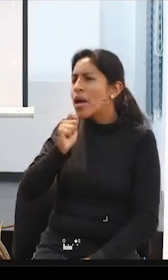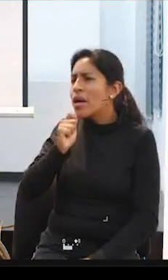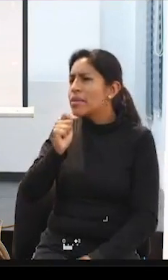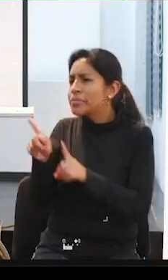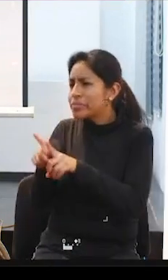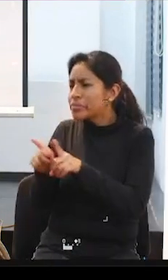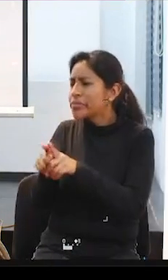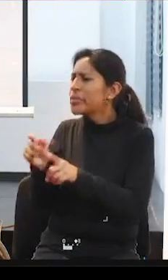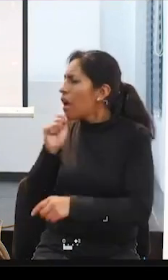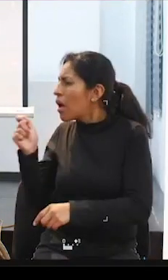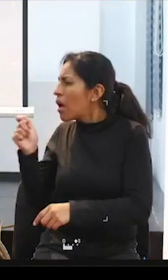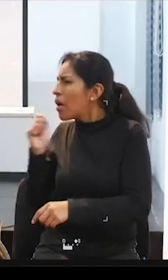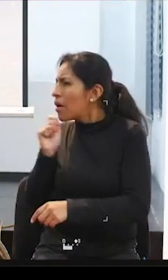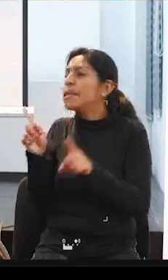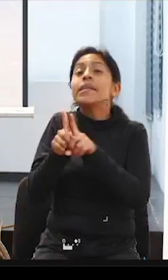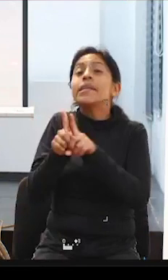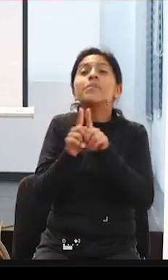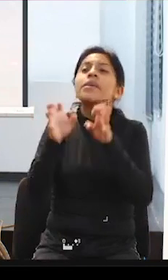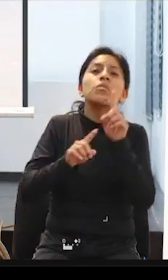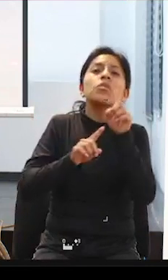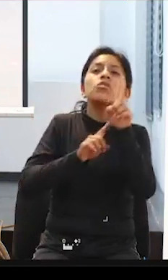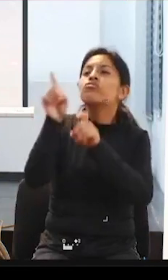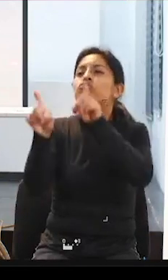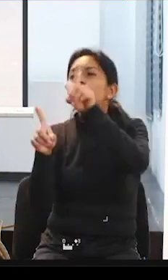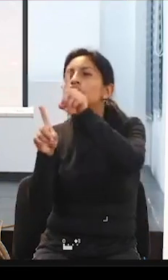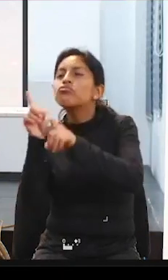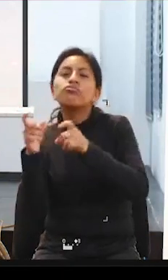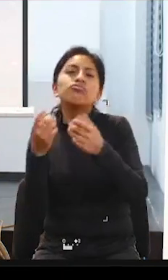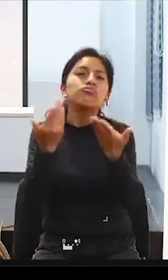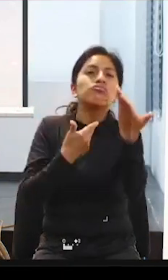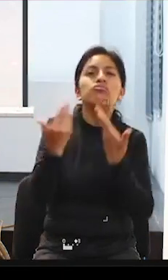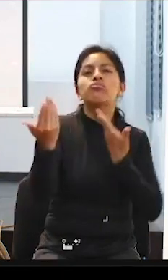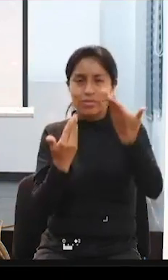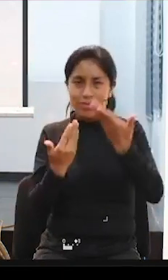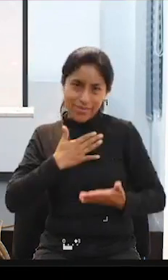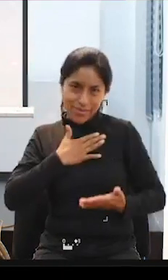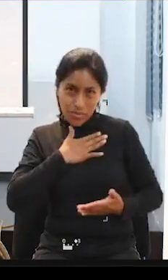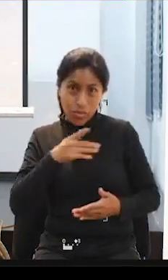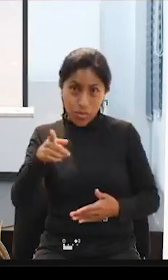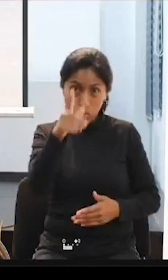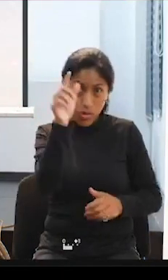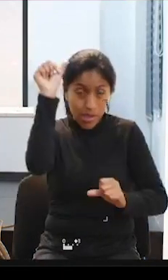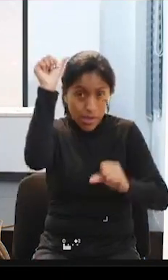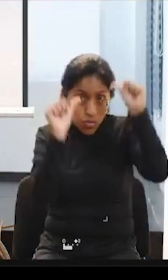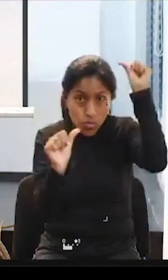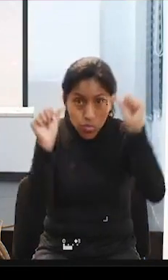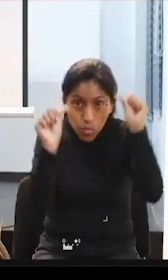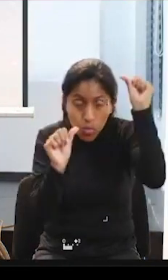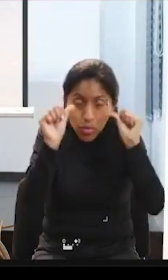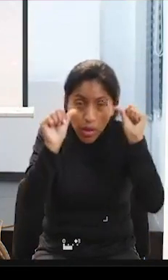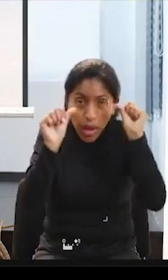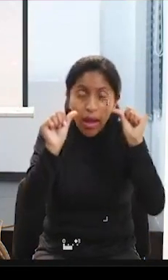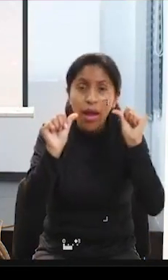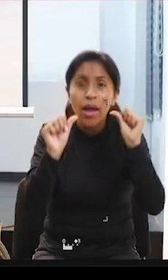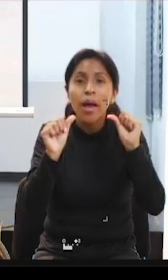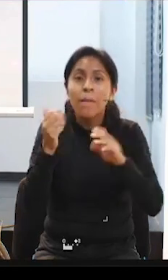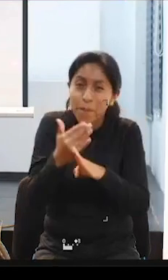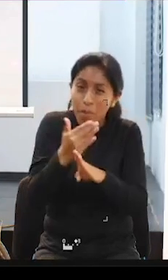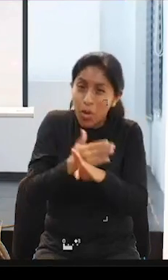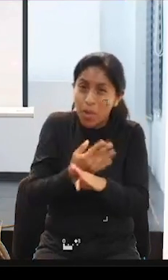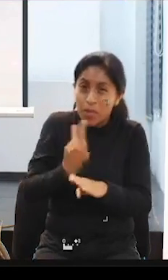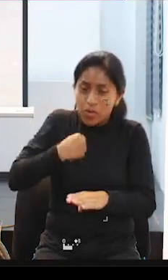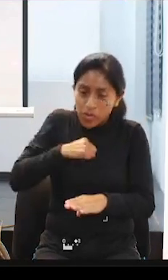con las personas que nos acompañan, para lo cual les vamos a pedir que vayan dejando las preguntas que a medida que vayamos